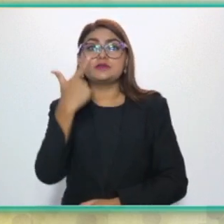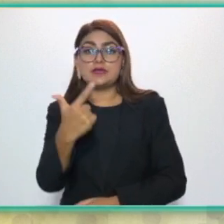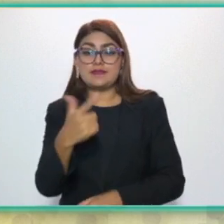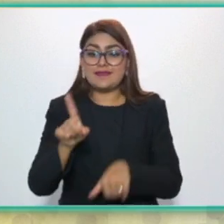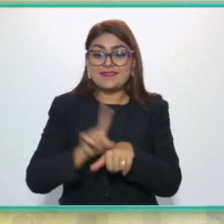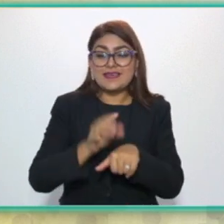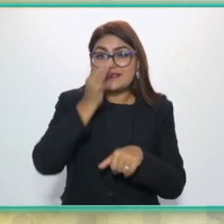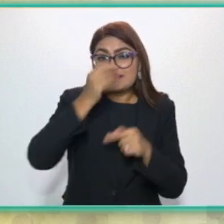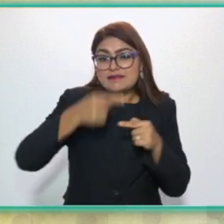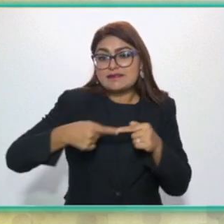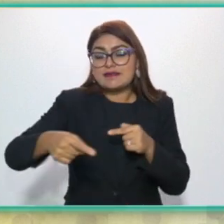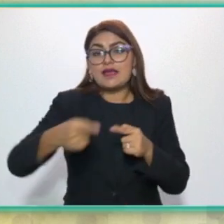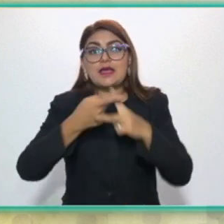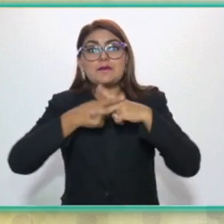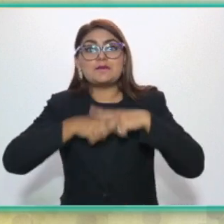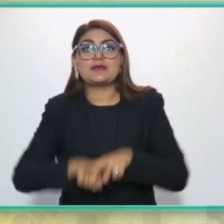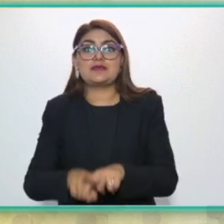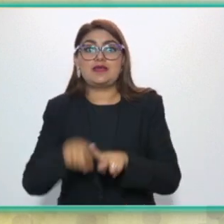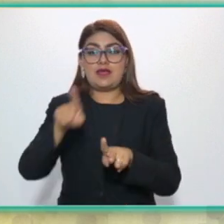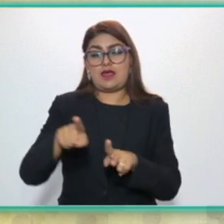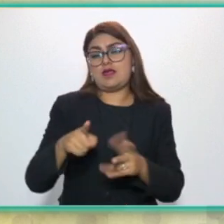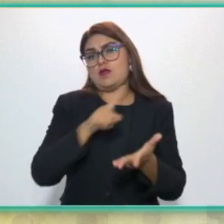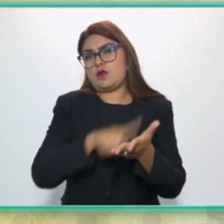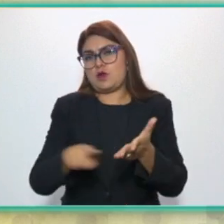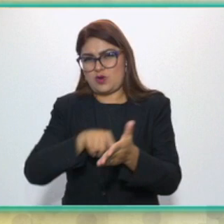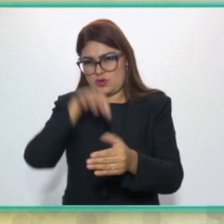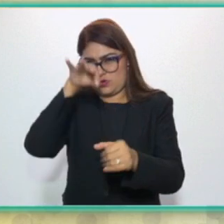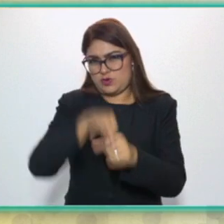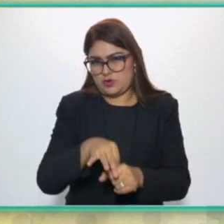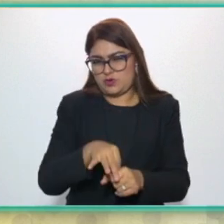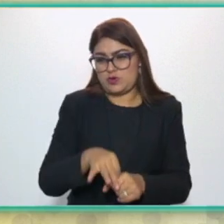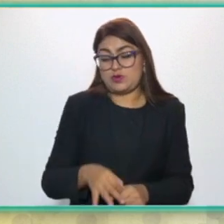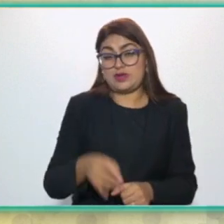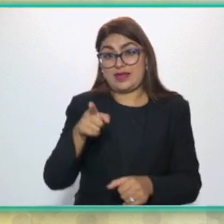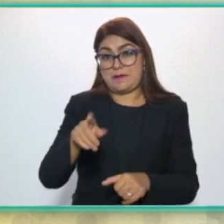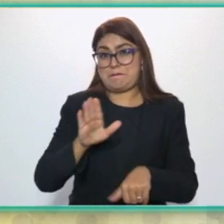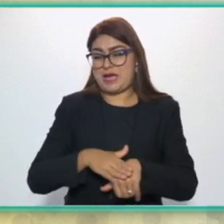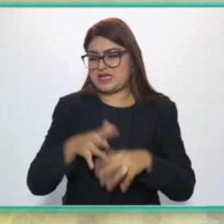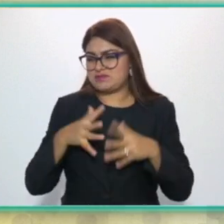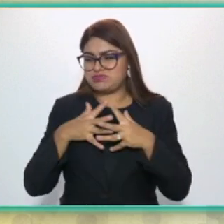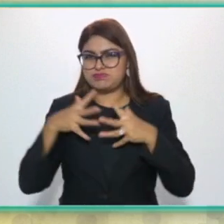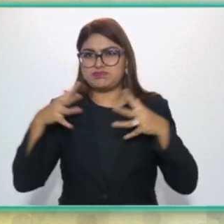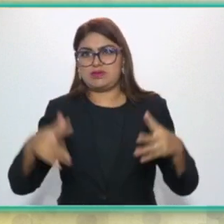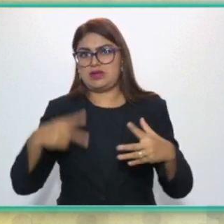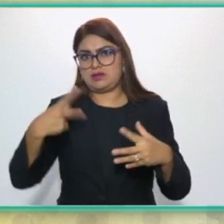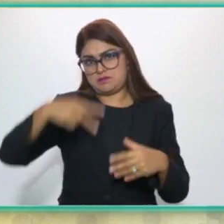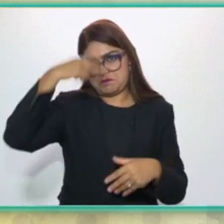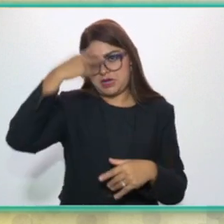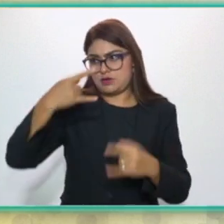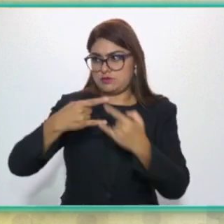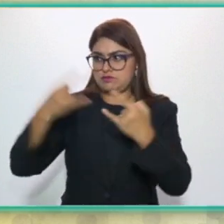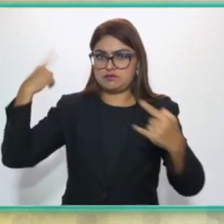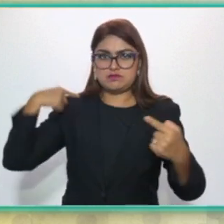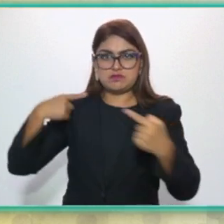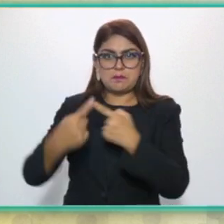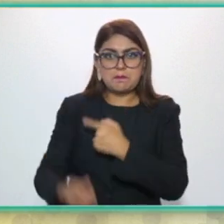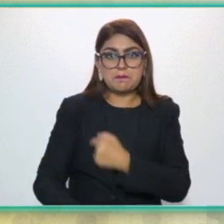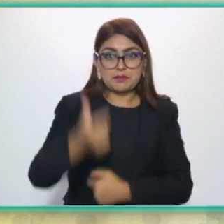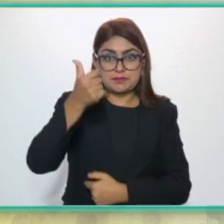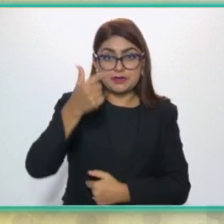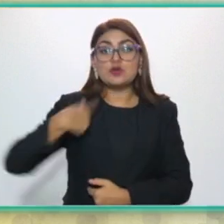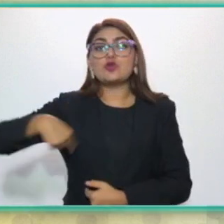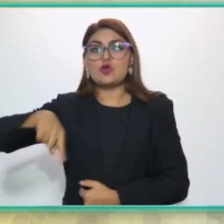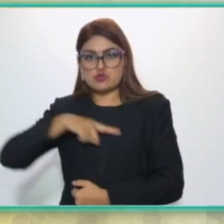más grande en la historia de México, renovamos nuestro compromiso institucional como garantes de este derecho